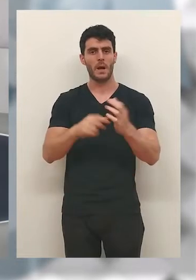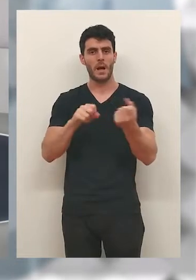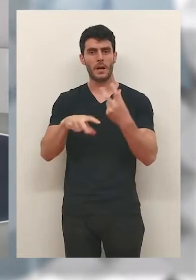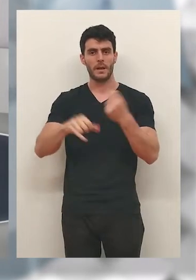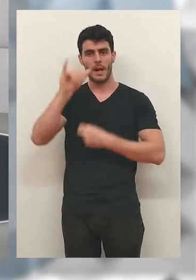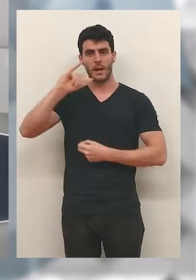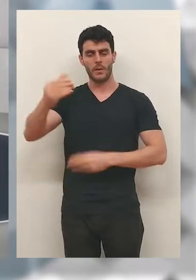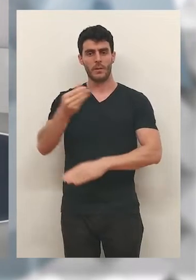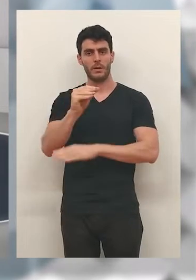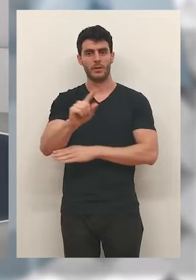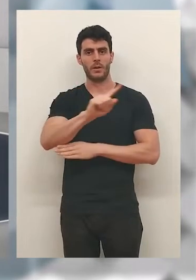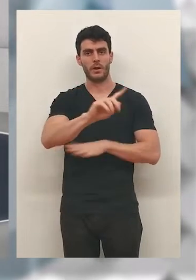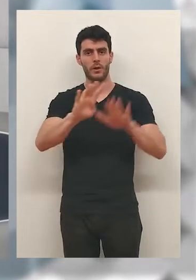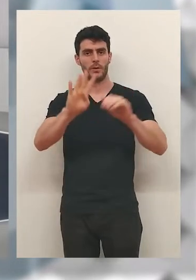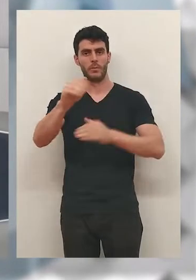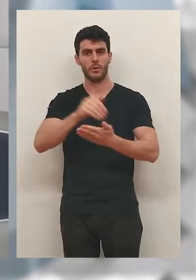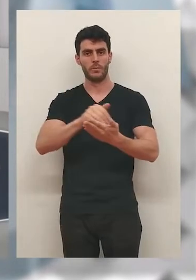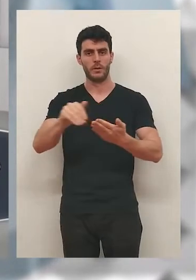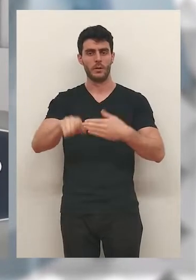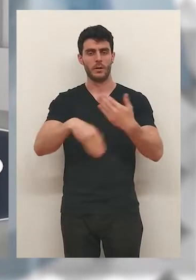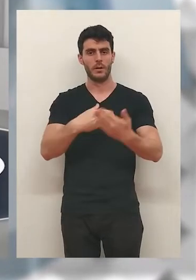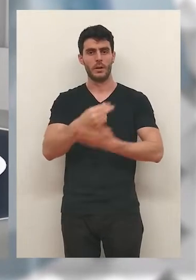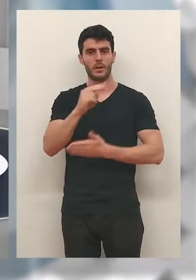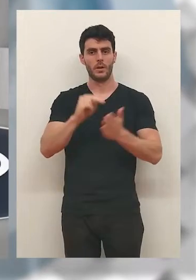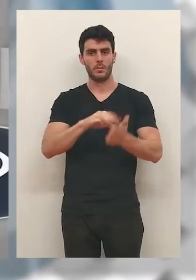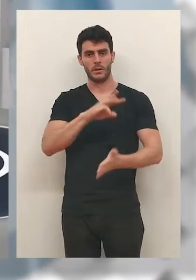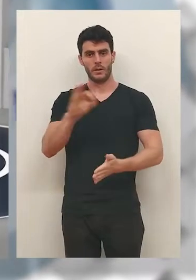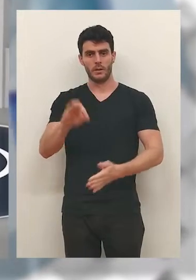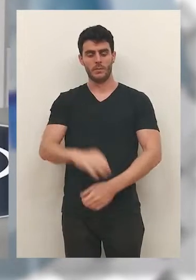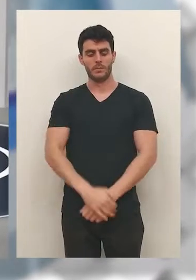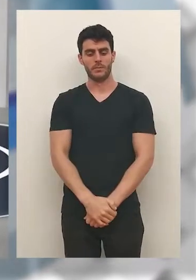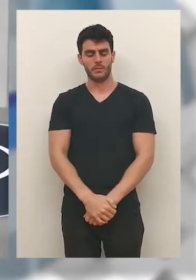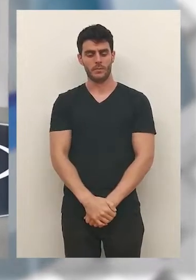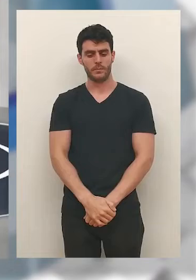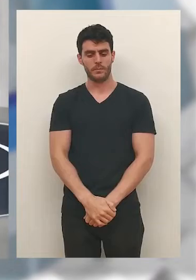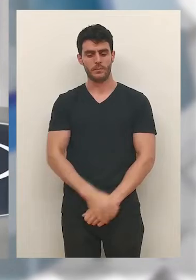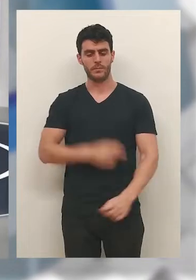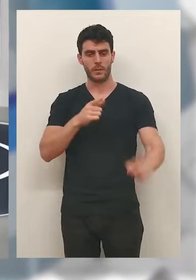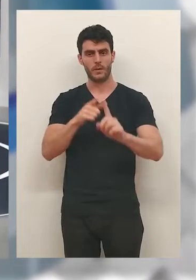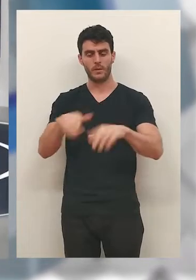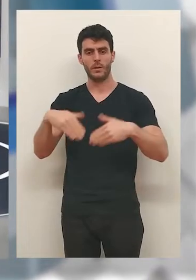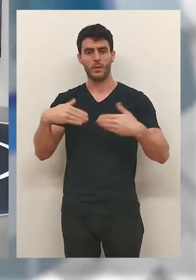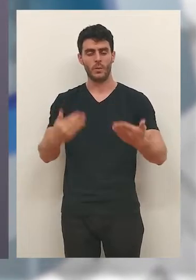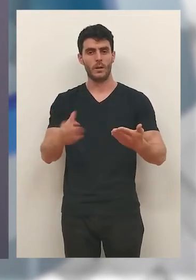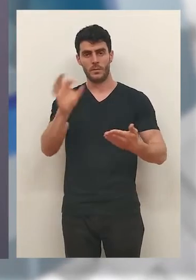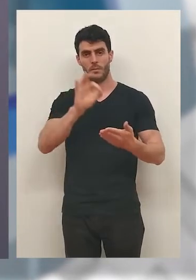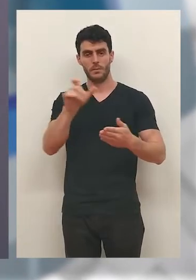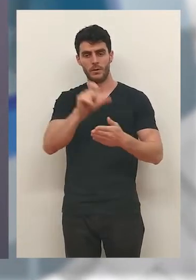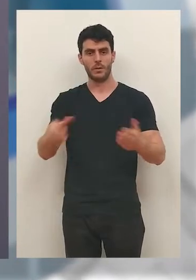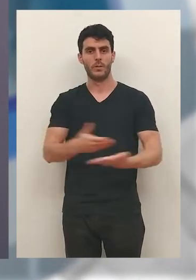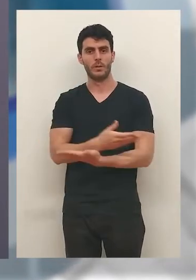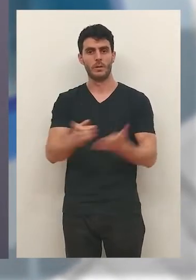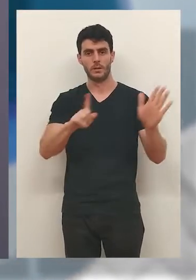El plan de carreteras de la Rioja prevé una inversión de 194 millones hasta 2030. Los